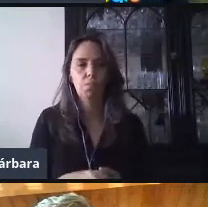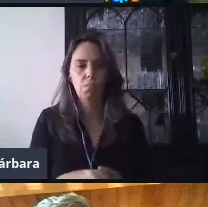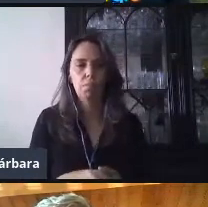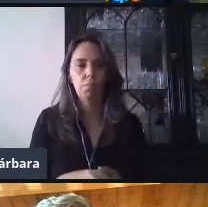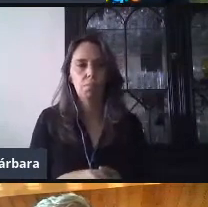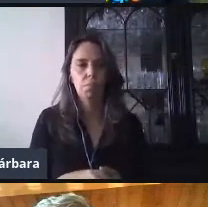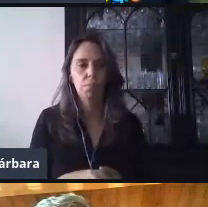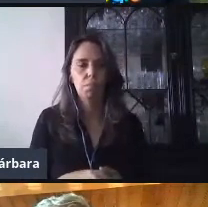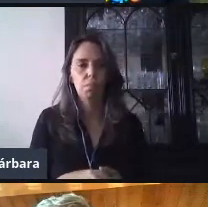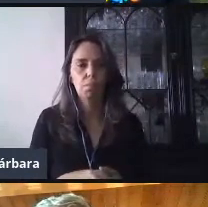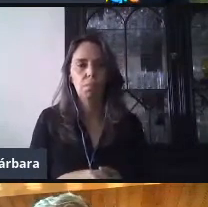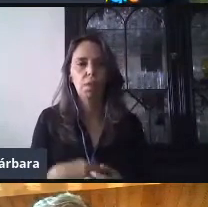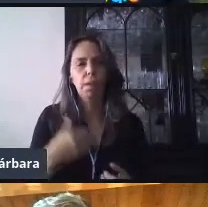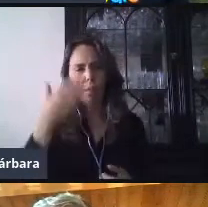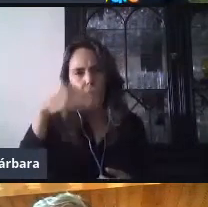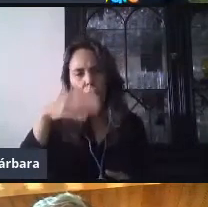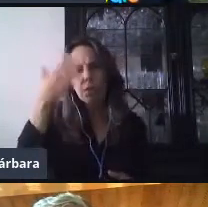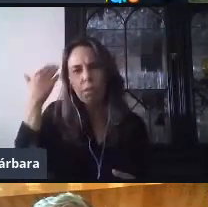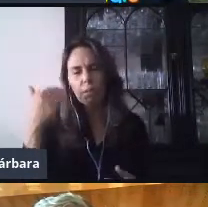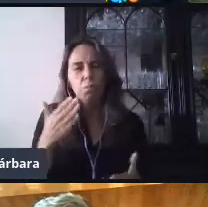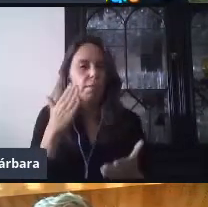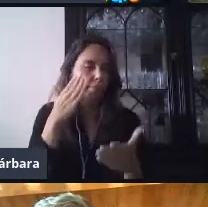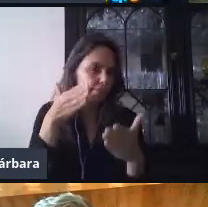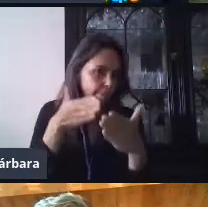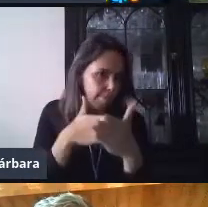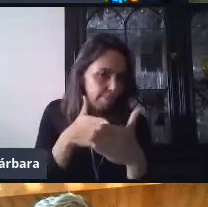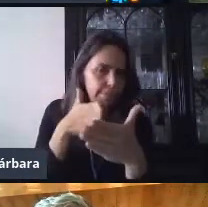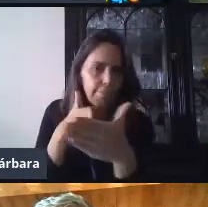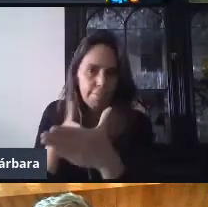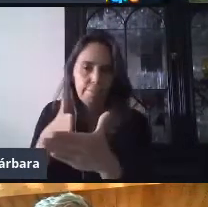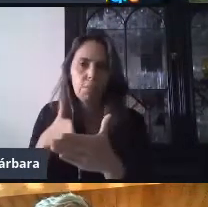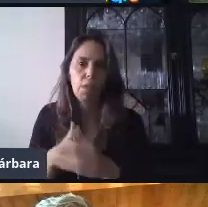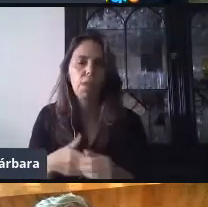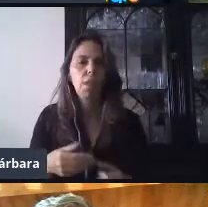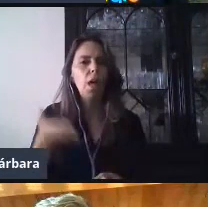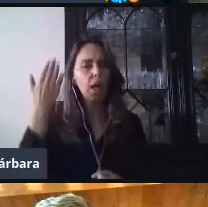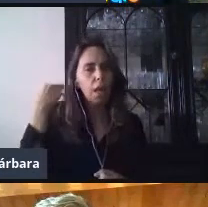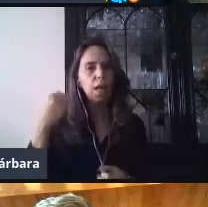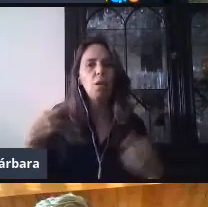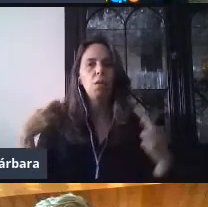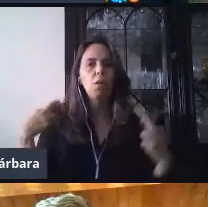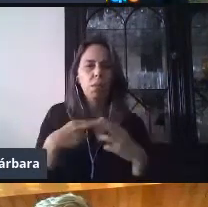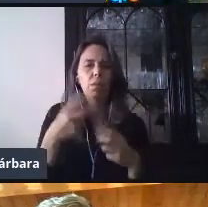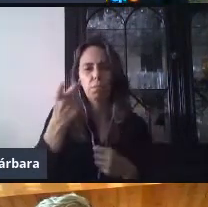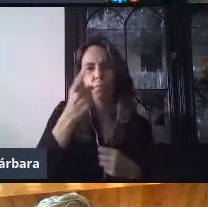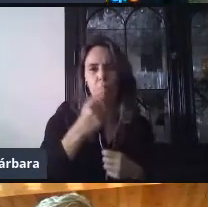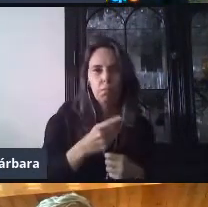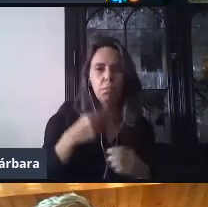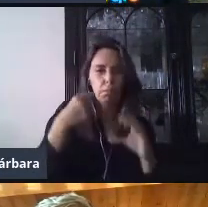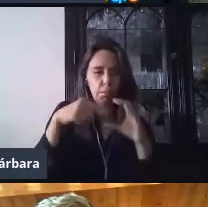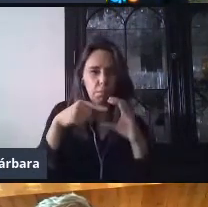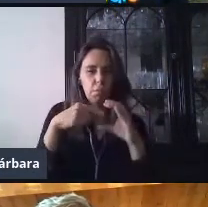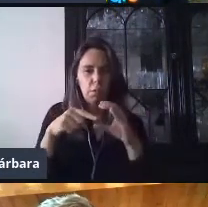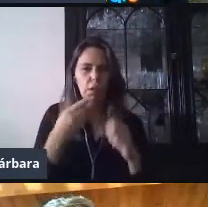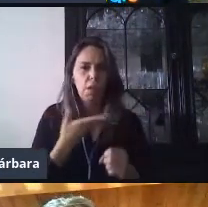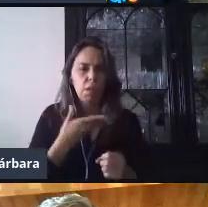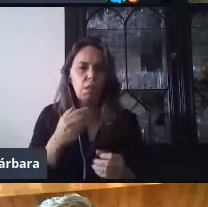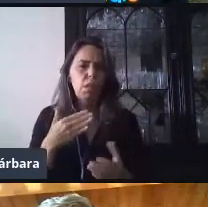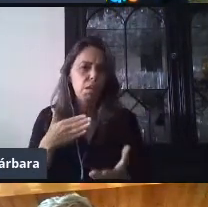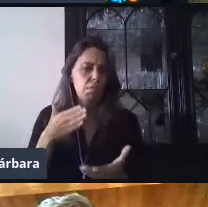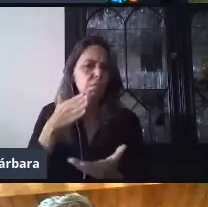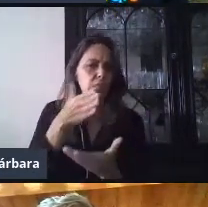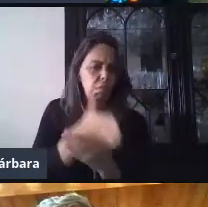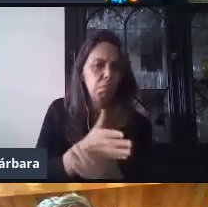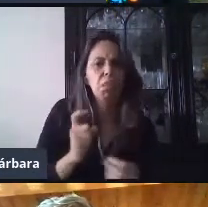conocemos las limitaciones, pero también nos comentaba un maestro por correo que a los que tienen el acceso hay que